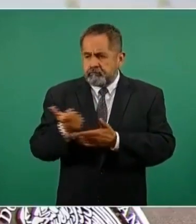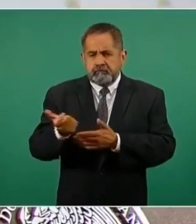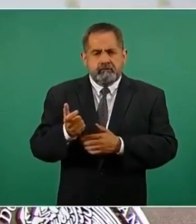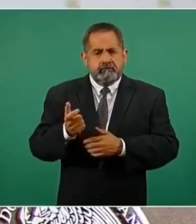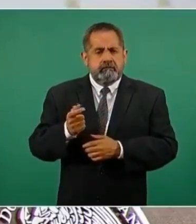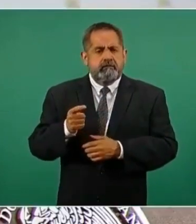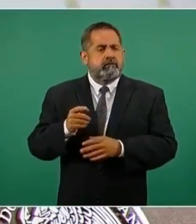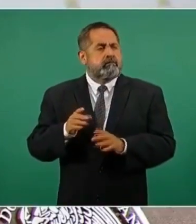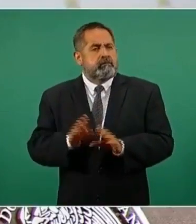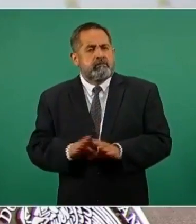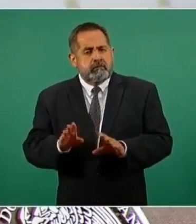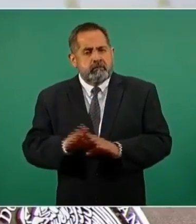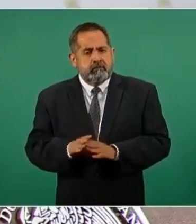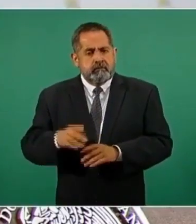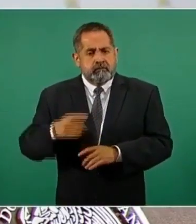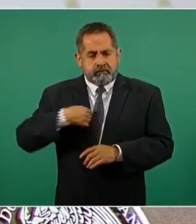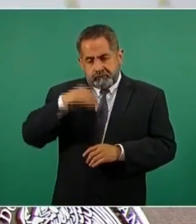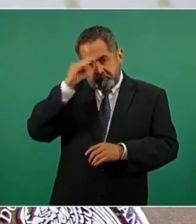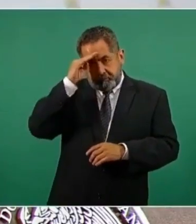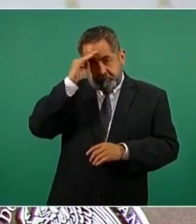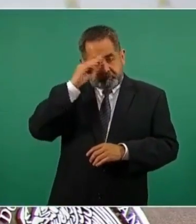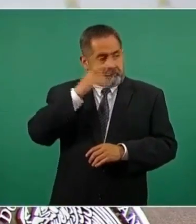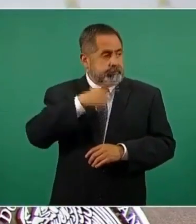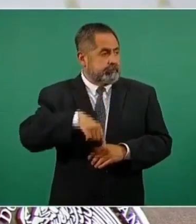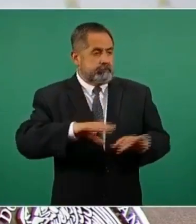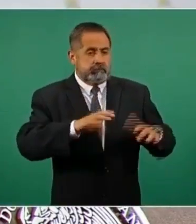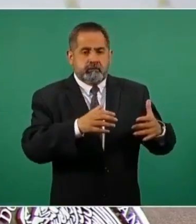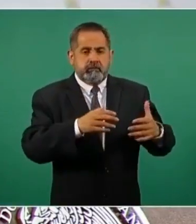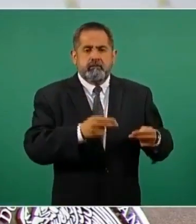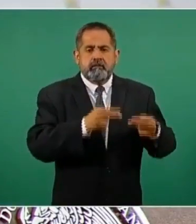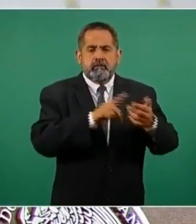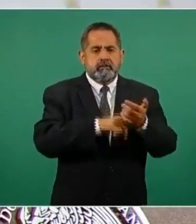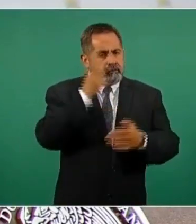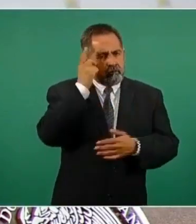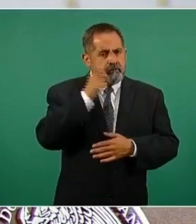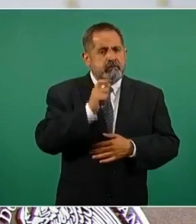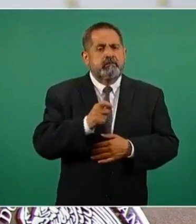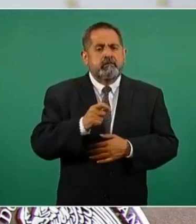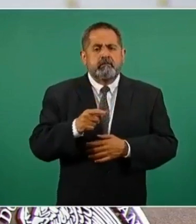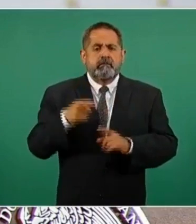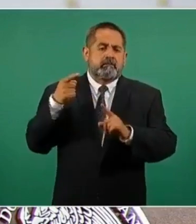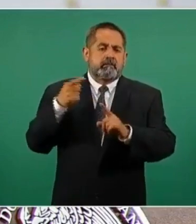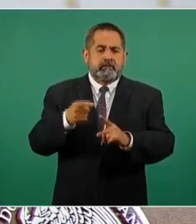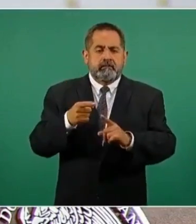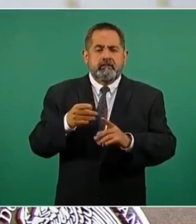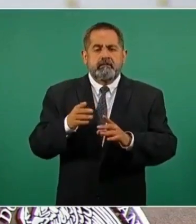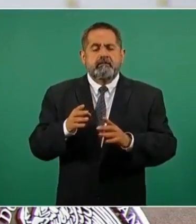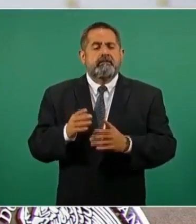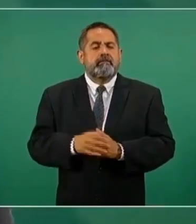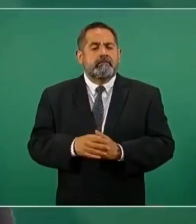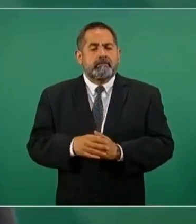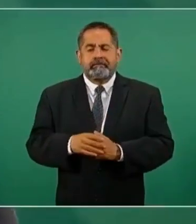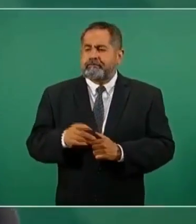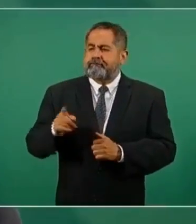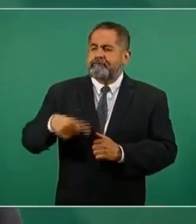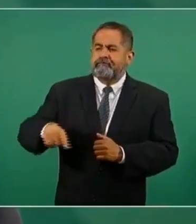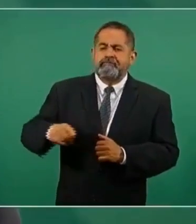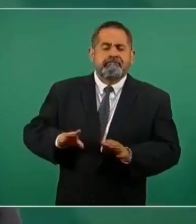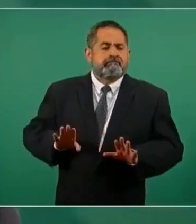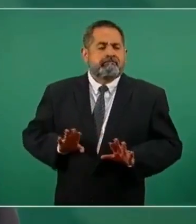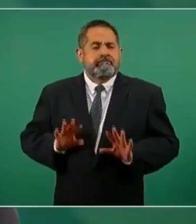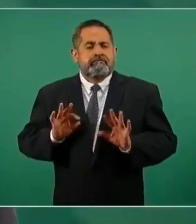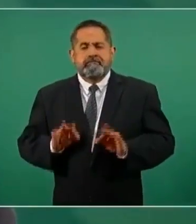buscando, como hemos dicho desde el sector empresarial, lo que le hemos llamado la línea del bienestar